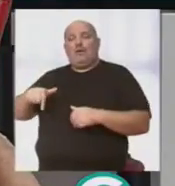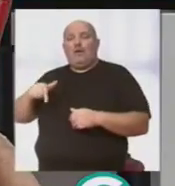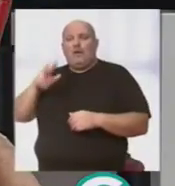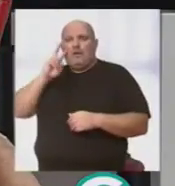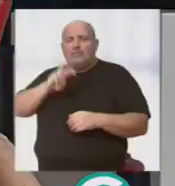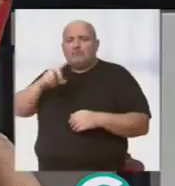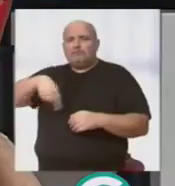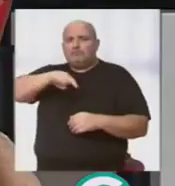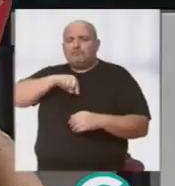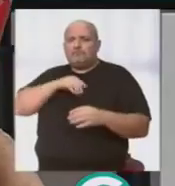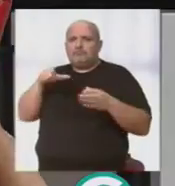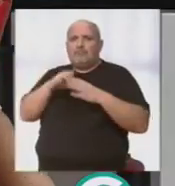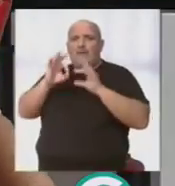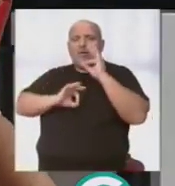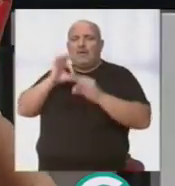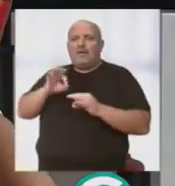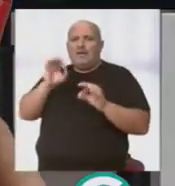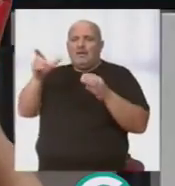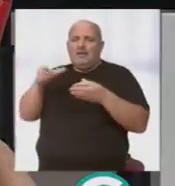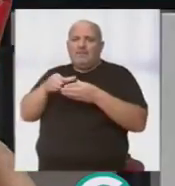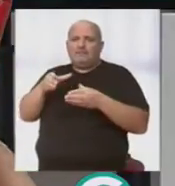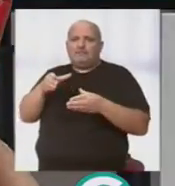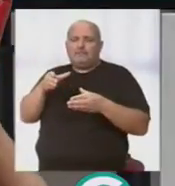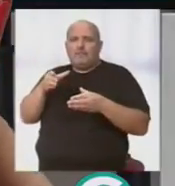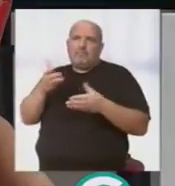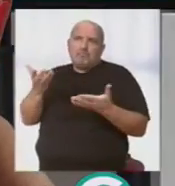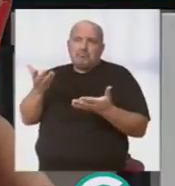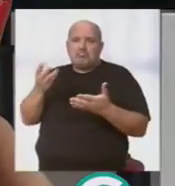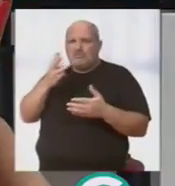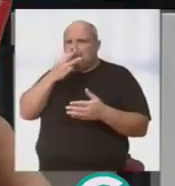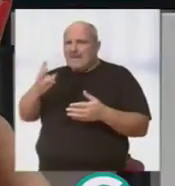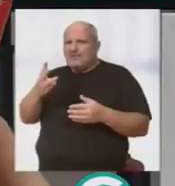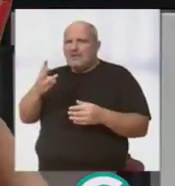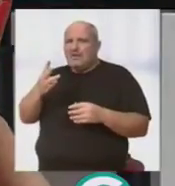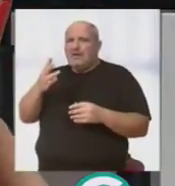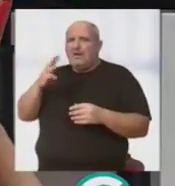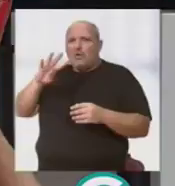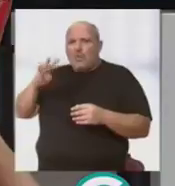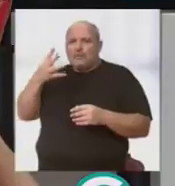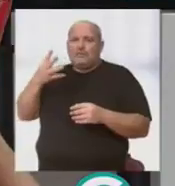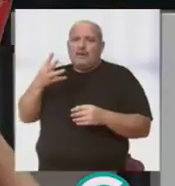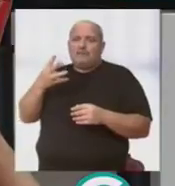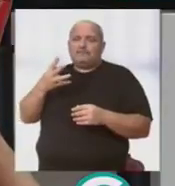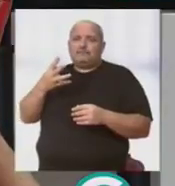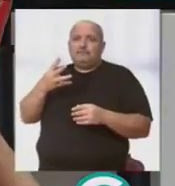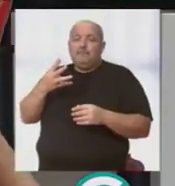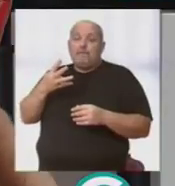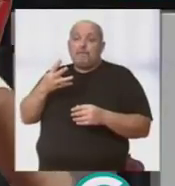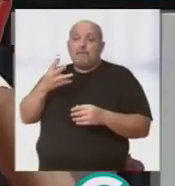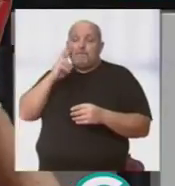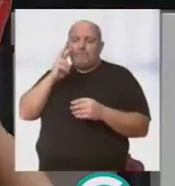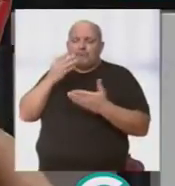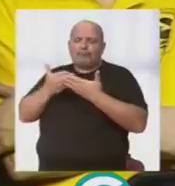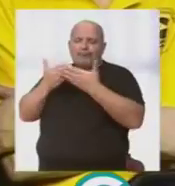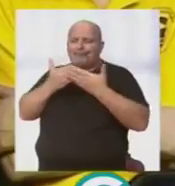consideró por parte de la organización que tres años, el cuarto a lo mejor. Y dándole